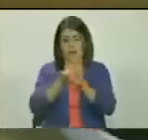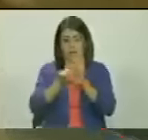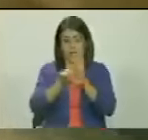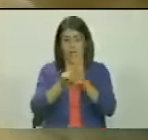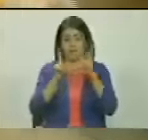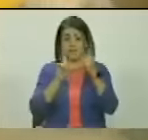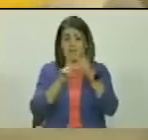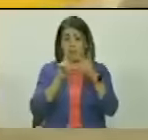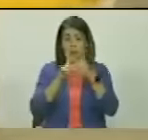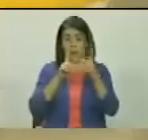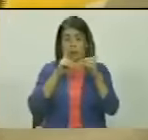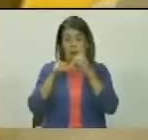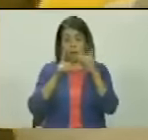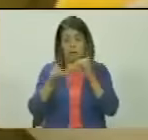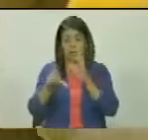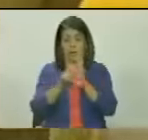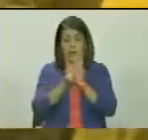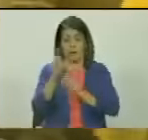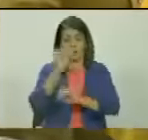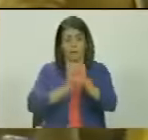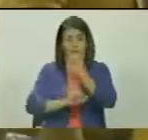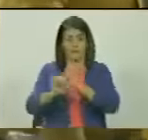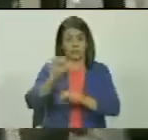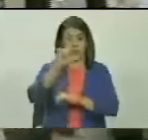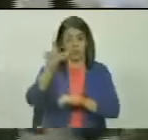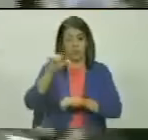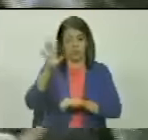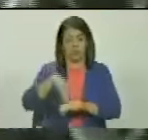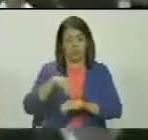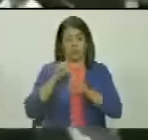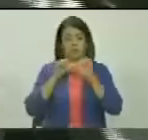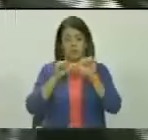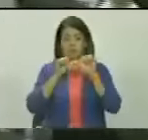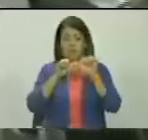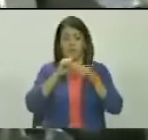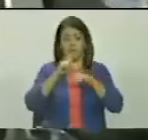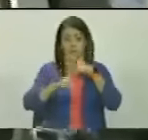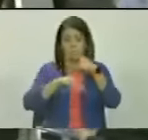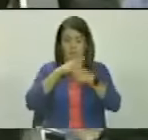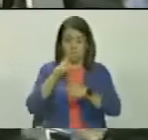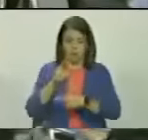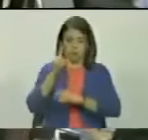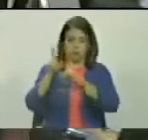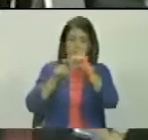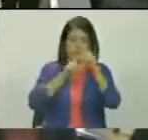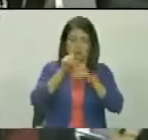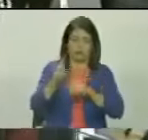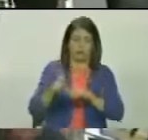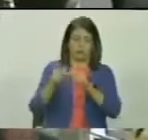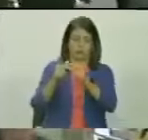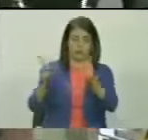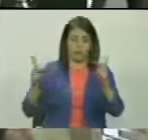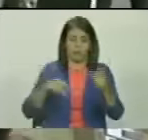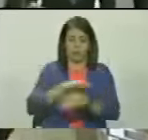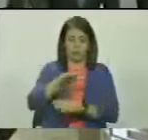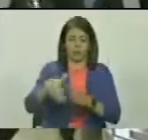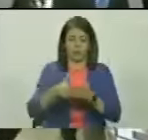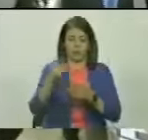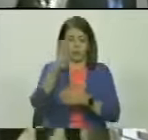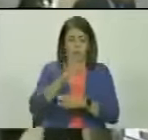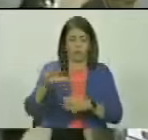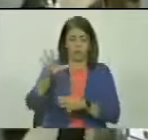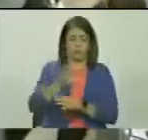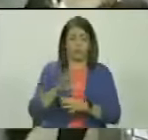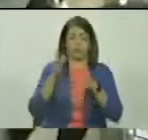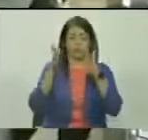segunda discusión de la ley orgánica para la defensa de la Guayana Efectiva para continuar la consulta pública a nivel nacional e